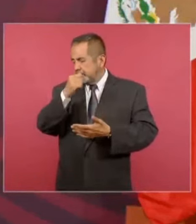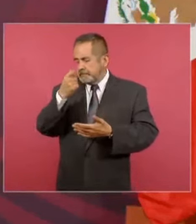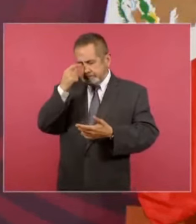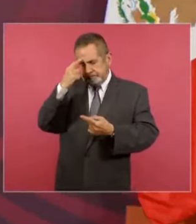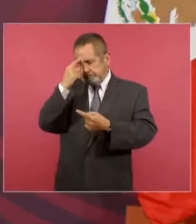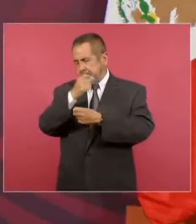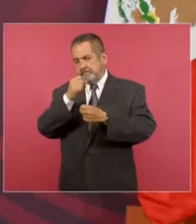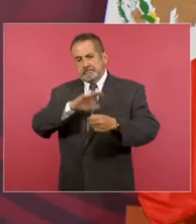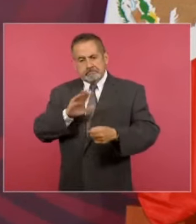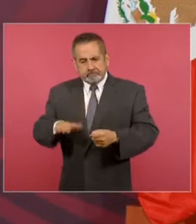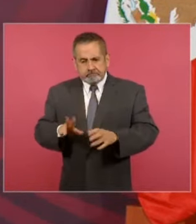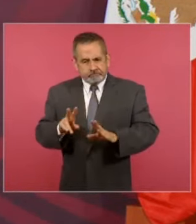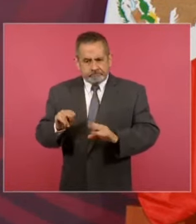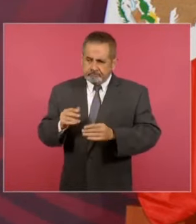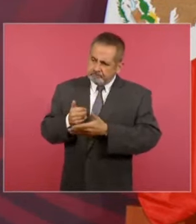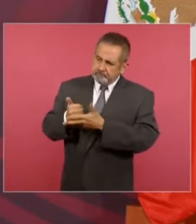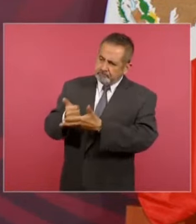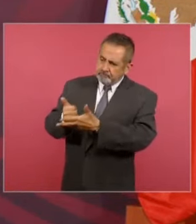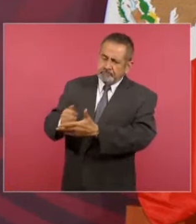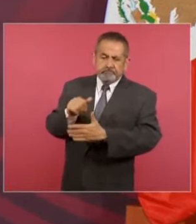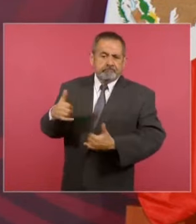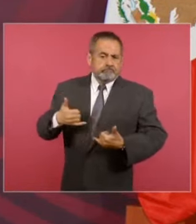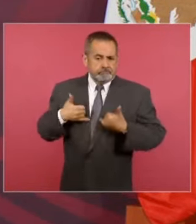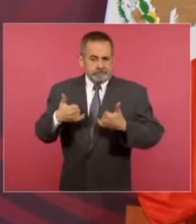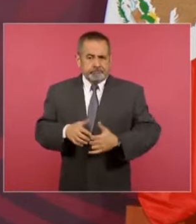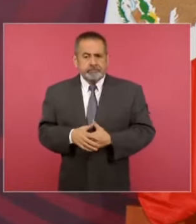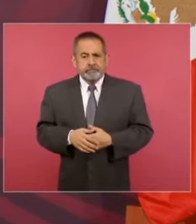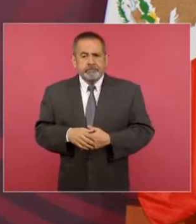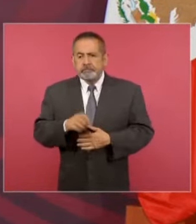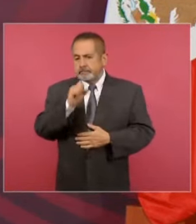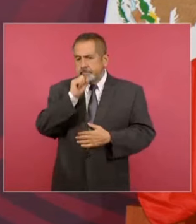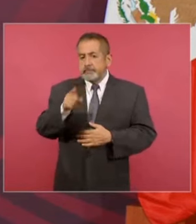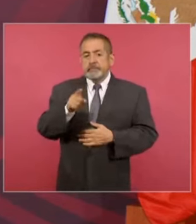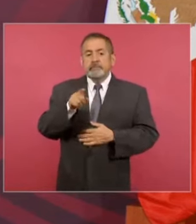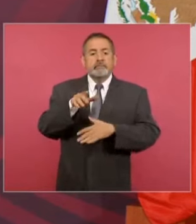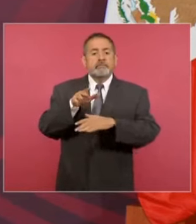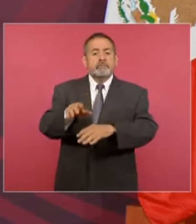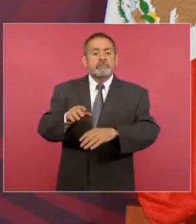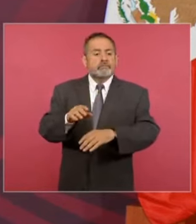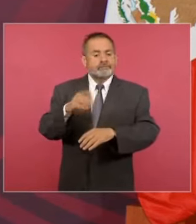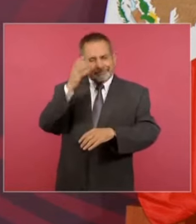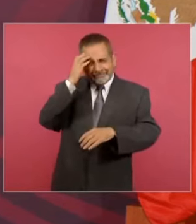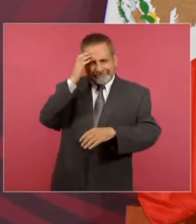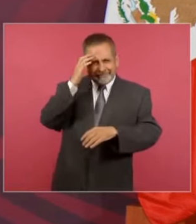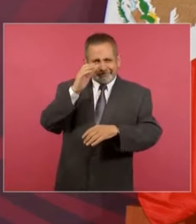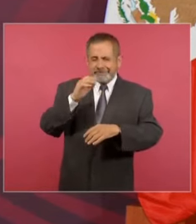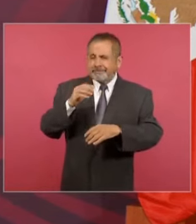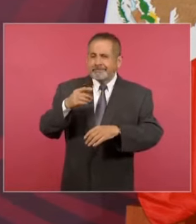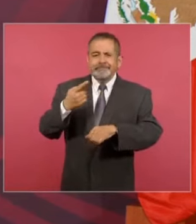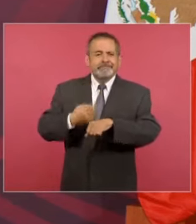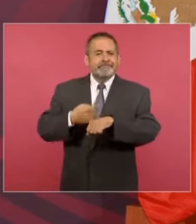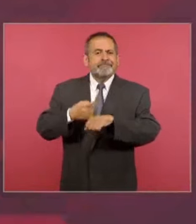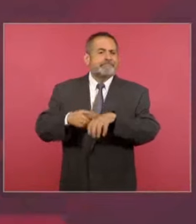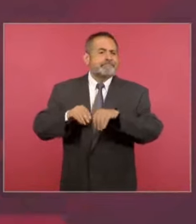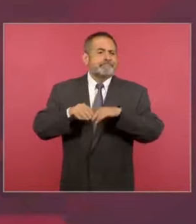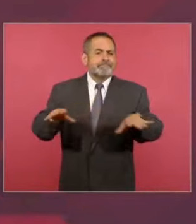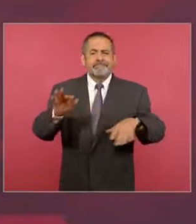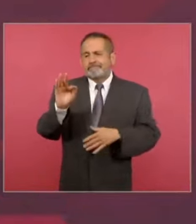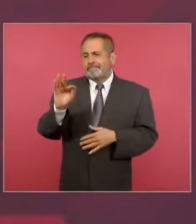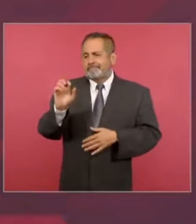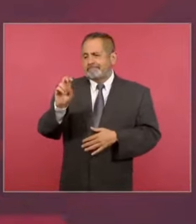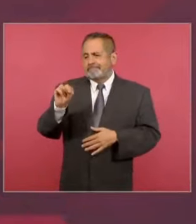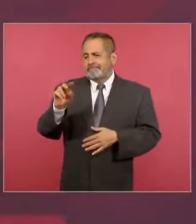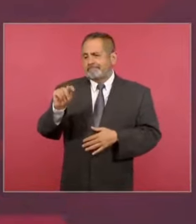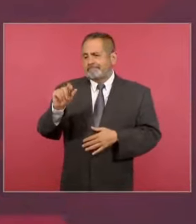promovió el ayudar en el combate a la pandemia por el consumo de fentanilo que está enfrentando Estados